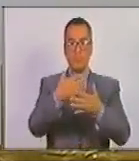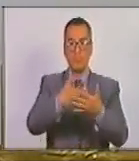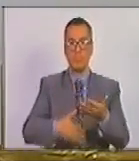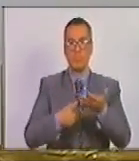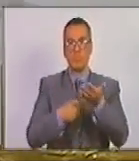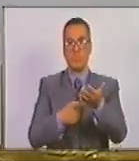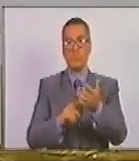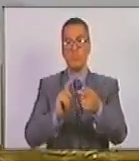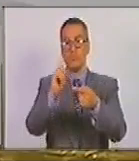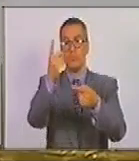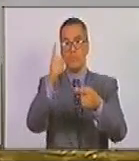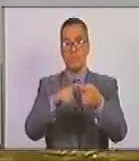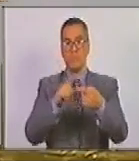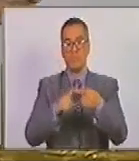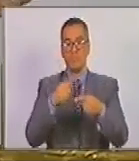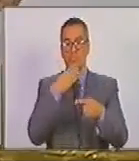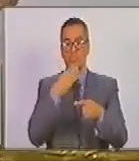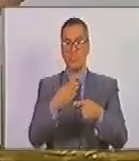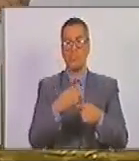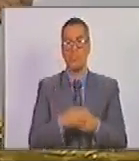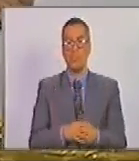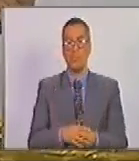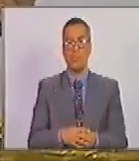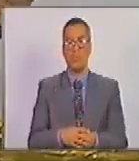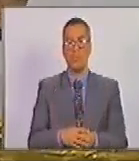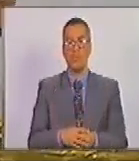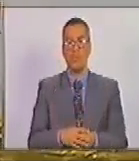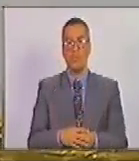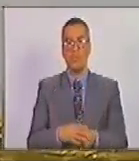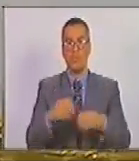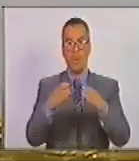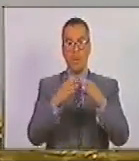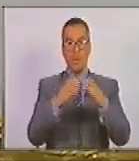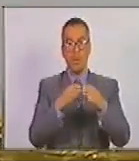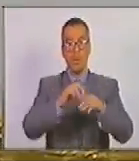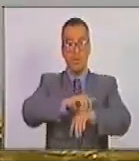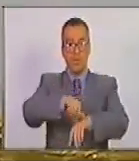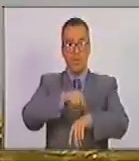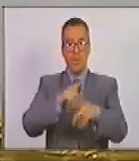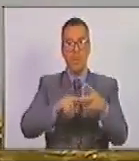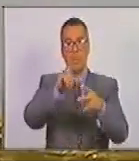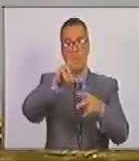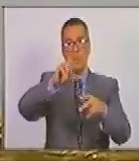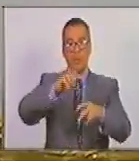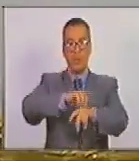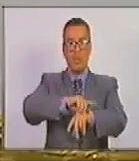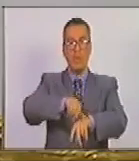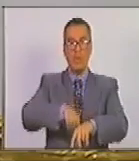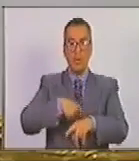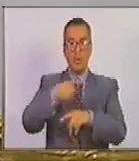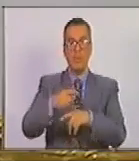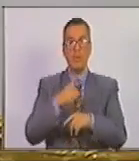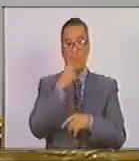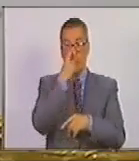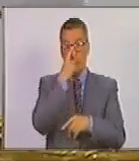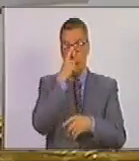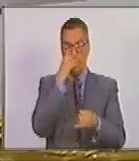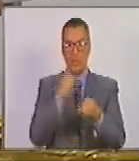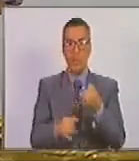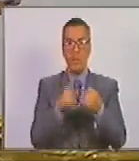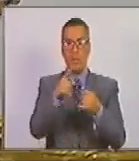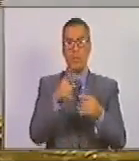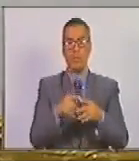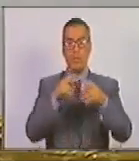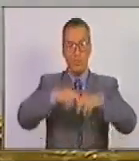en primer lugar solicitamos a la Cámara la prórroga por 30 días más para culminar